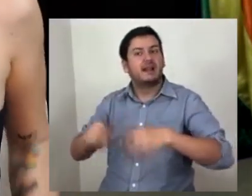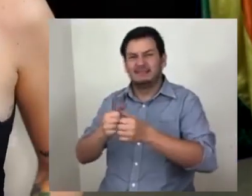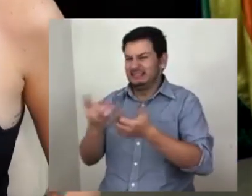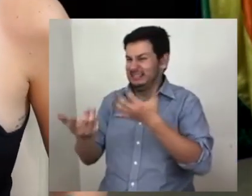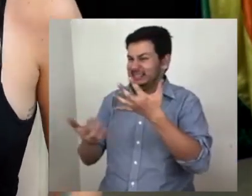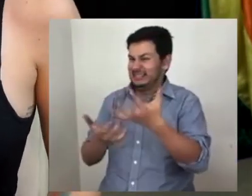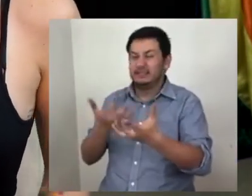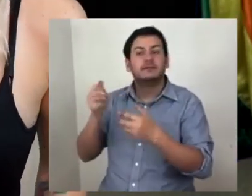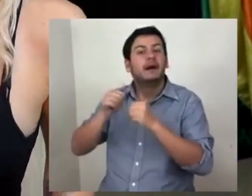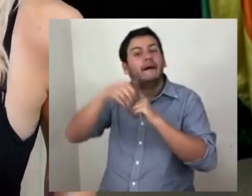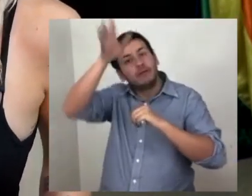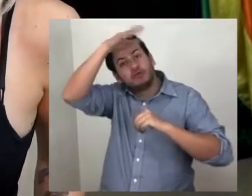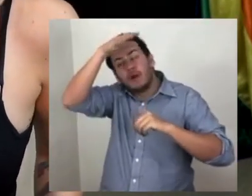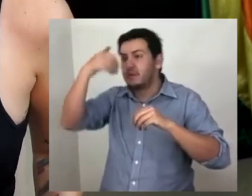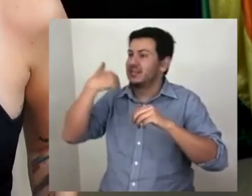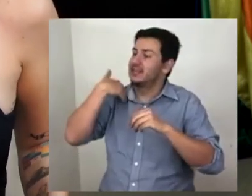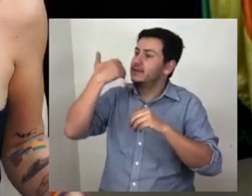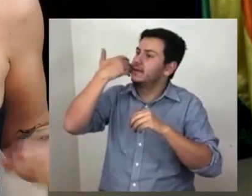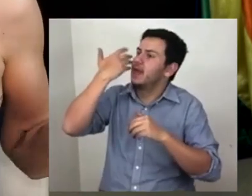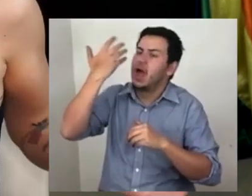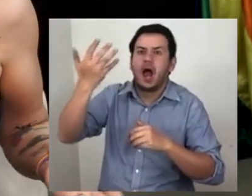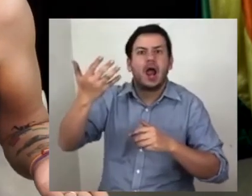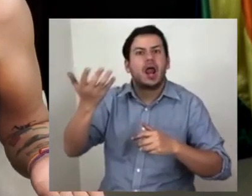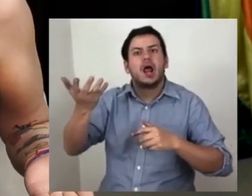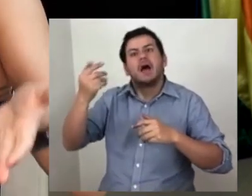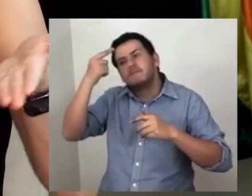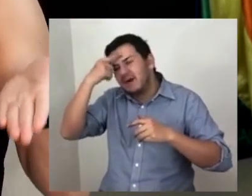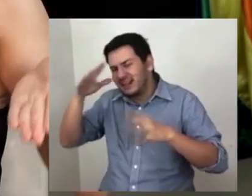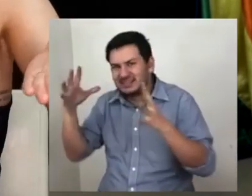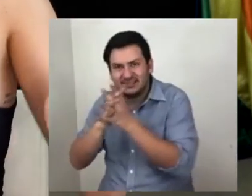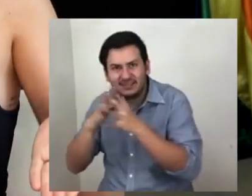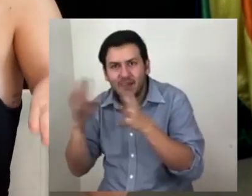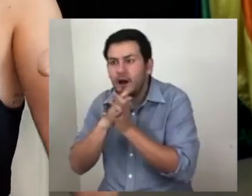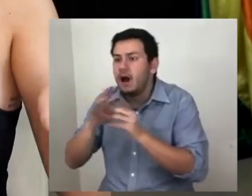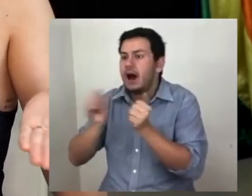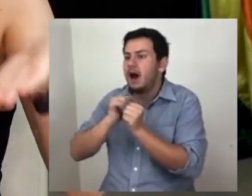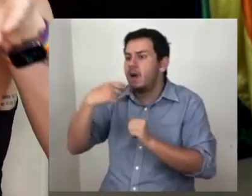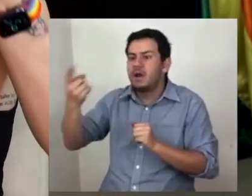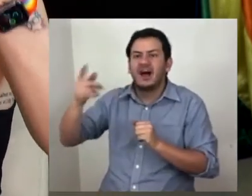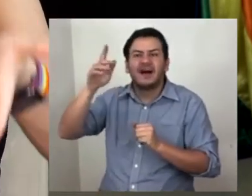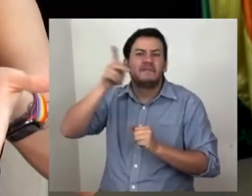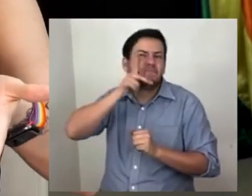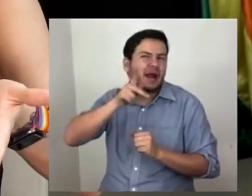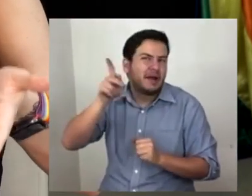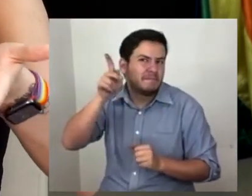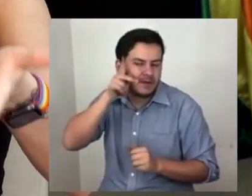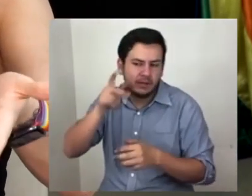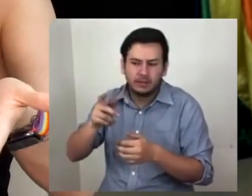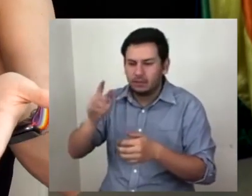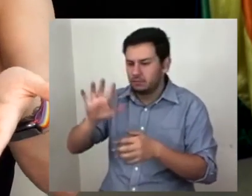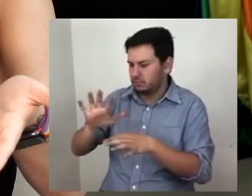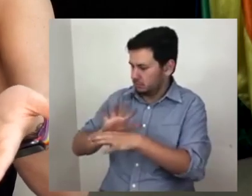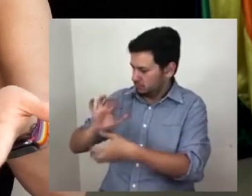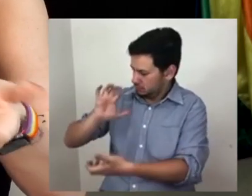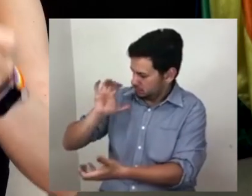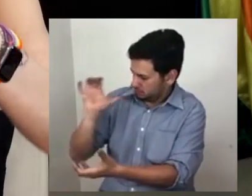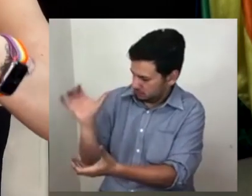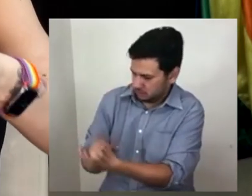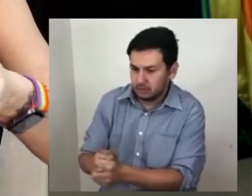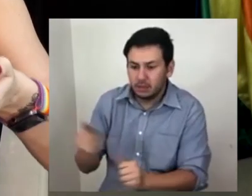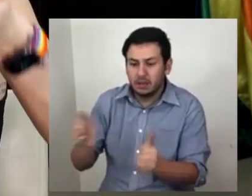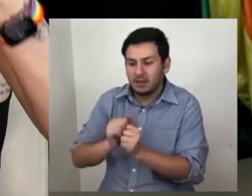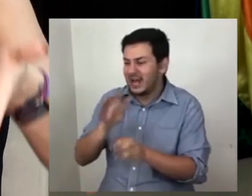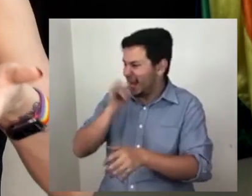Australia en llamas, Trump amenazando el inicio de la Tercera Guerra Mundial, el Papa furioso con una mujer que le agarró la mano a quien si lo piensan,